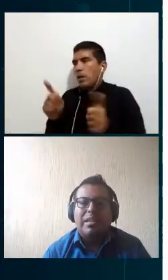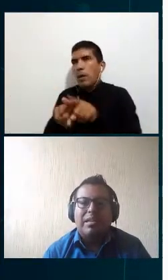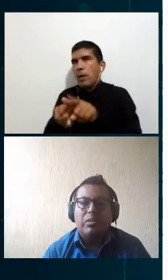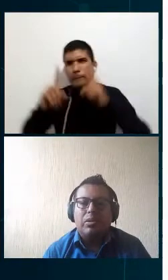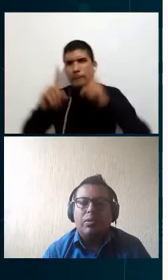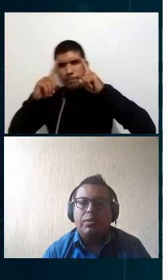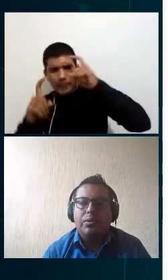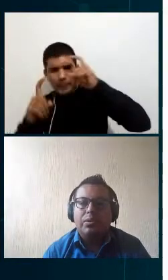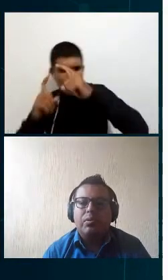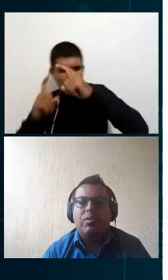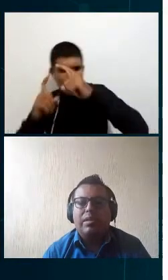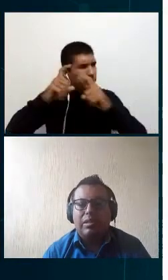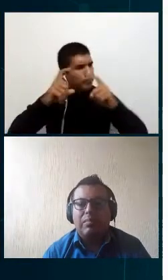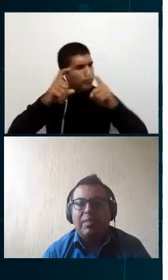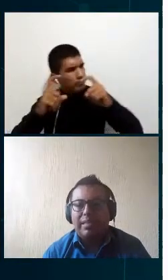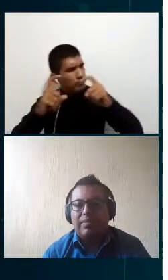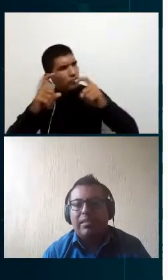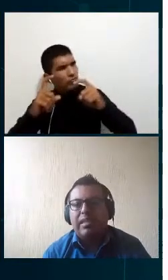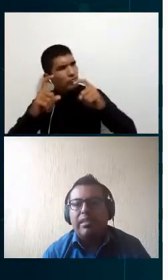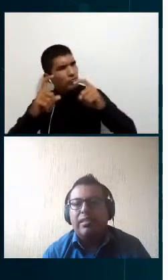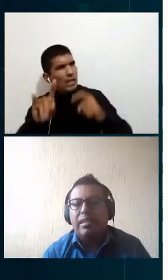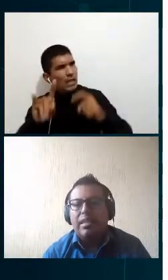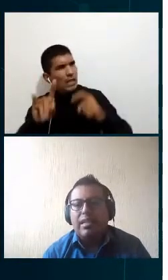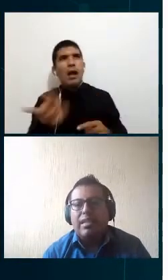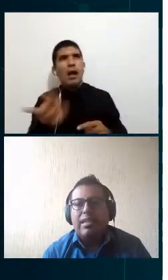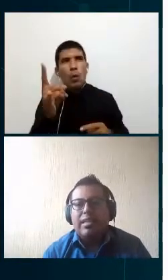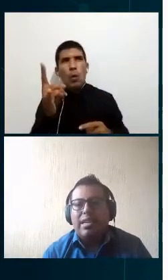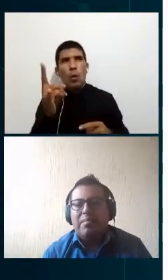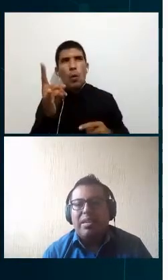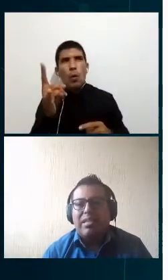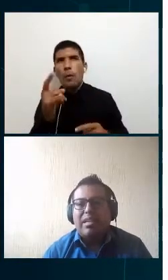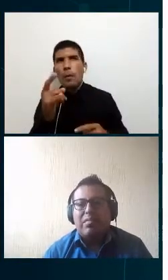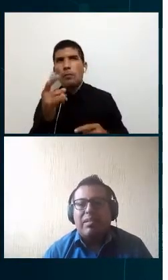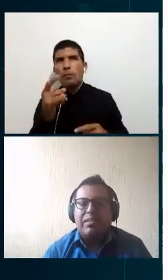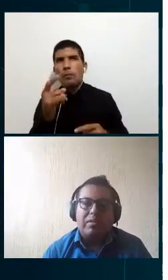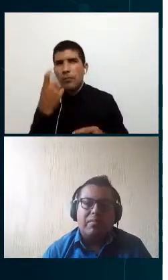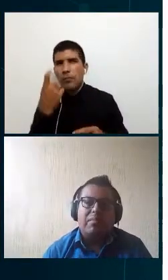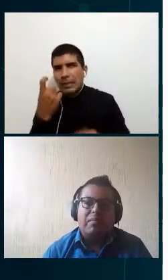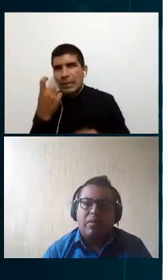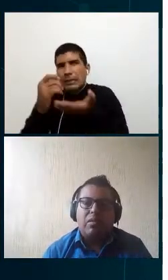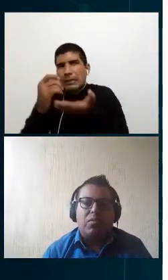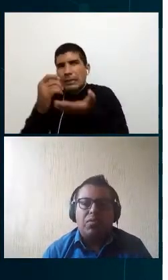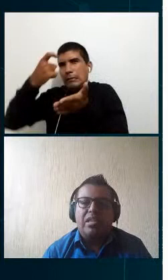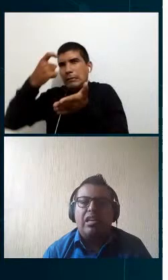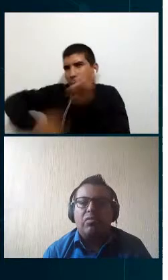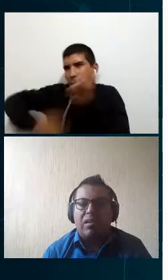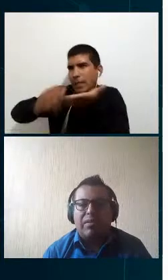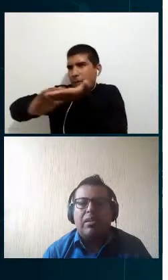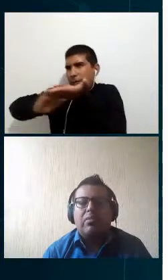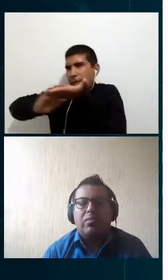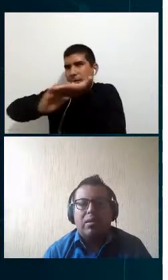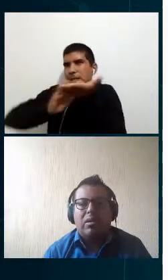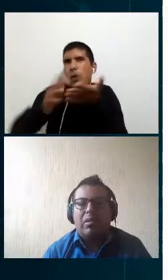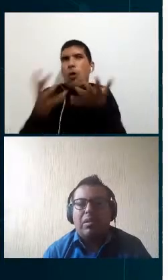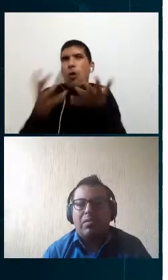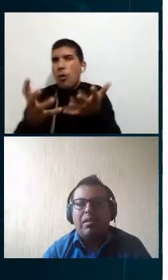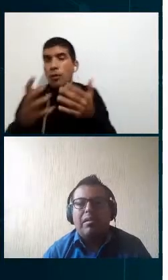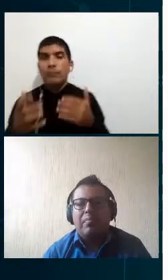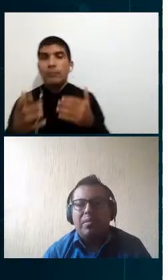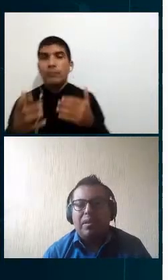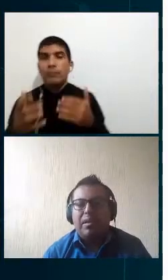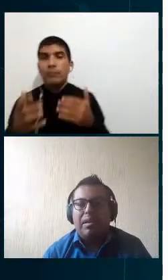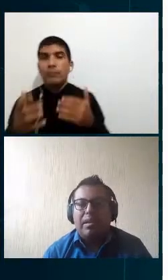inteligente para reducir costos o hacerlos más eficientes y en la parte de regulación con un diálogo abierto con el